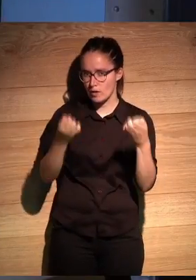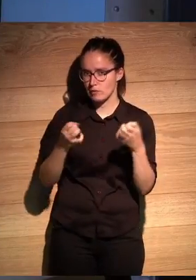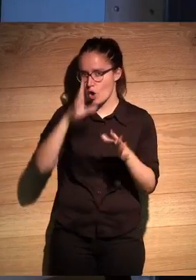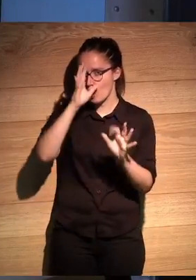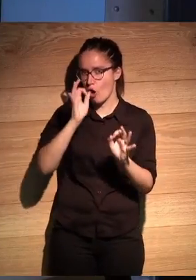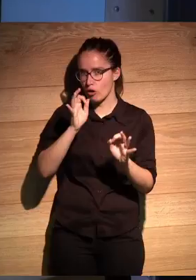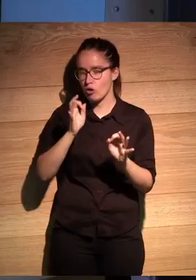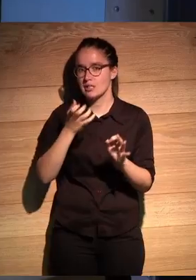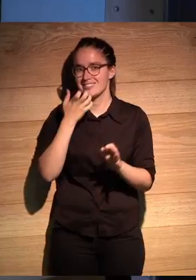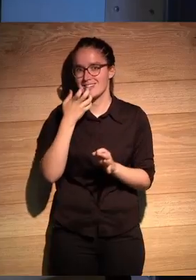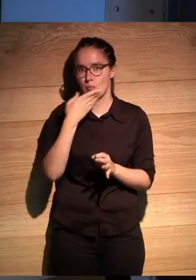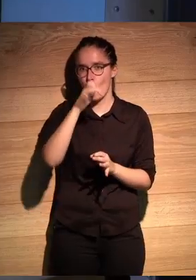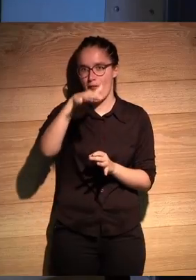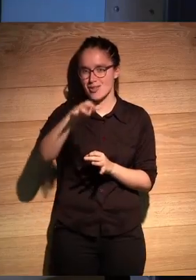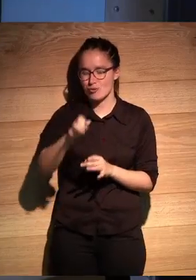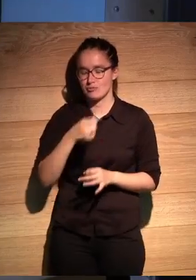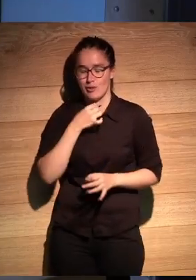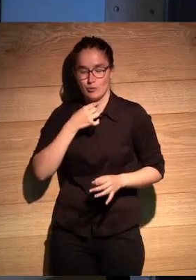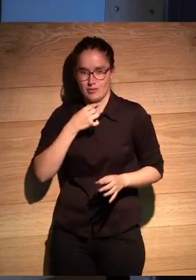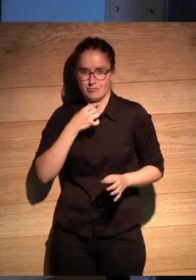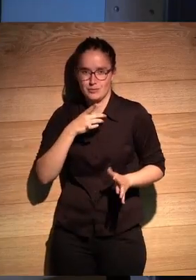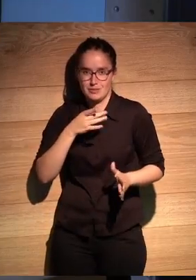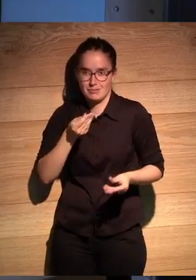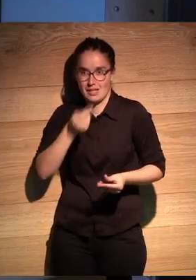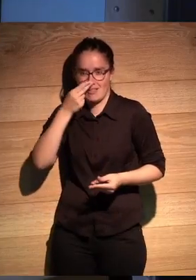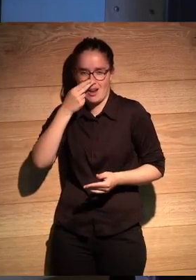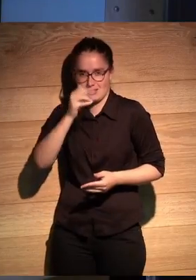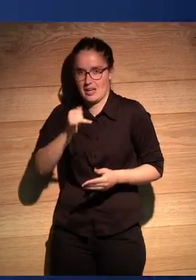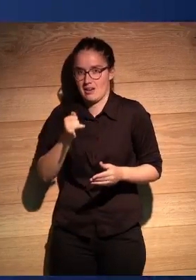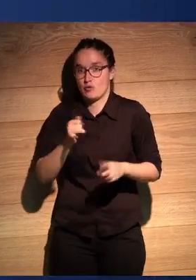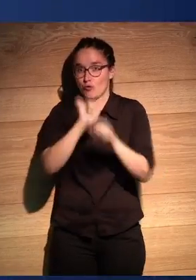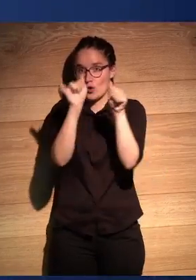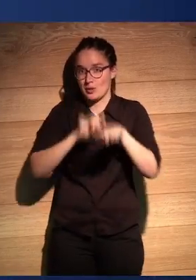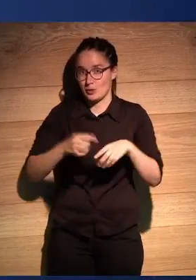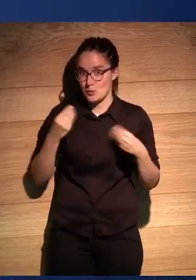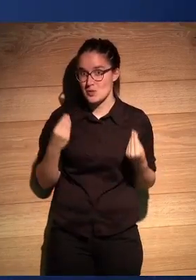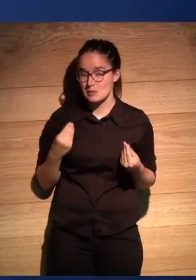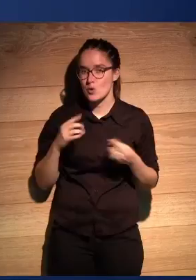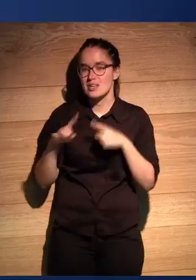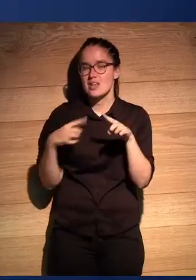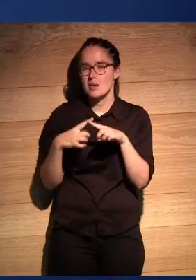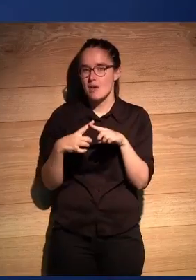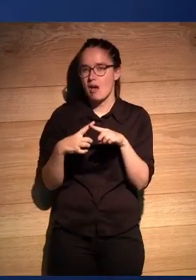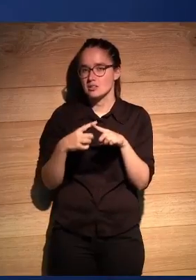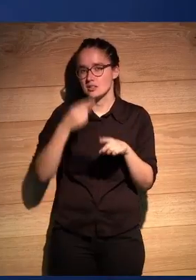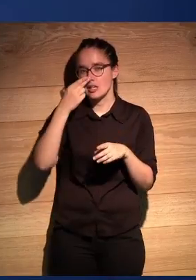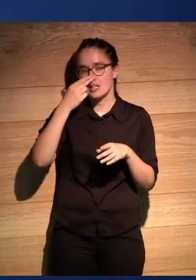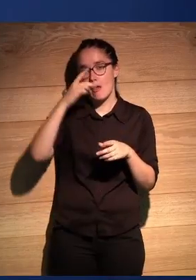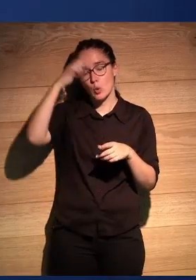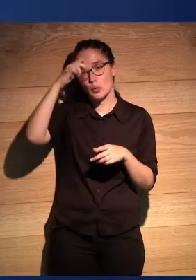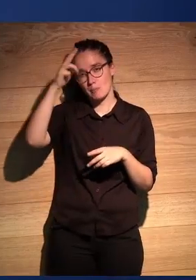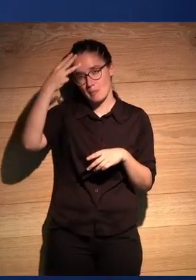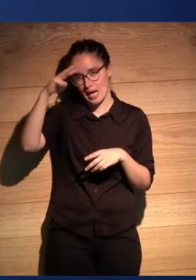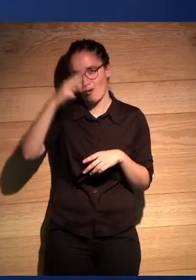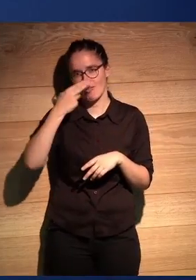evidentemente también si le gustaba el año pues seguramente estaría interesada en este tipo de formato, y además, bueno, interesada por la cultura mexicana,